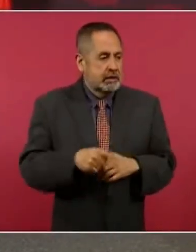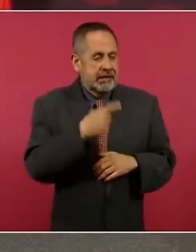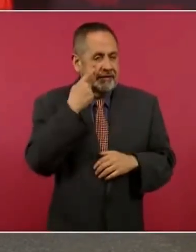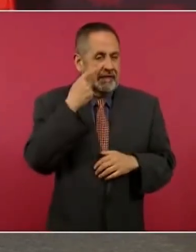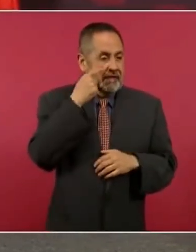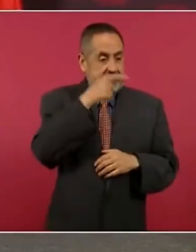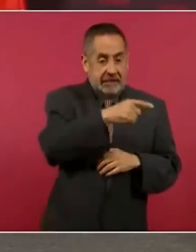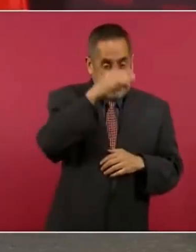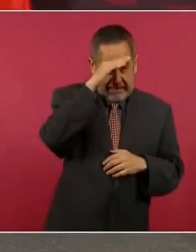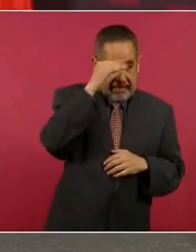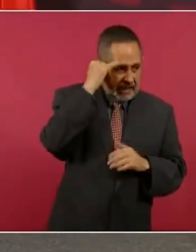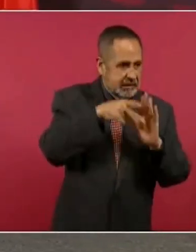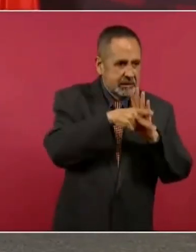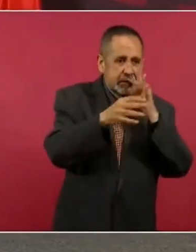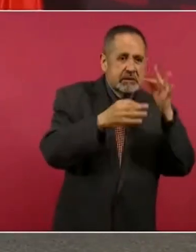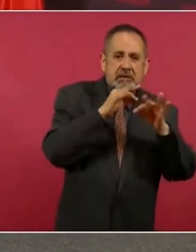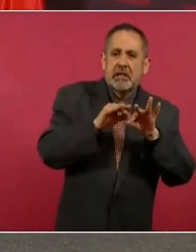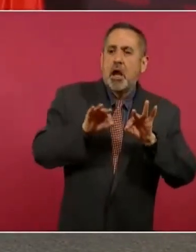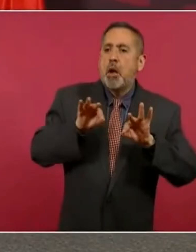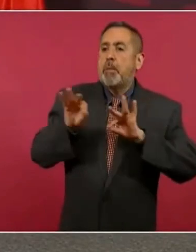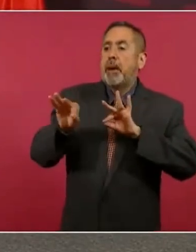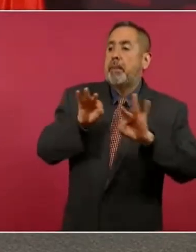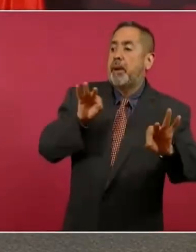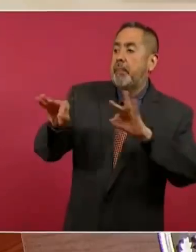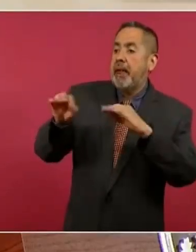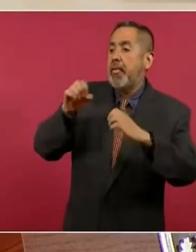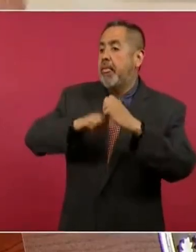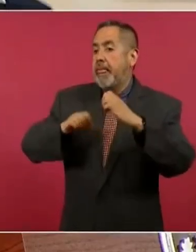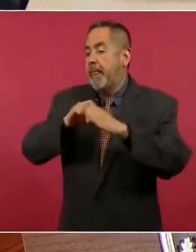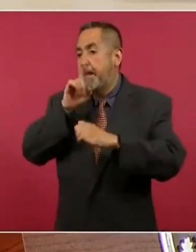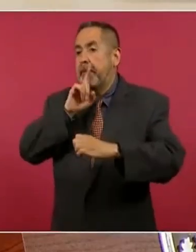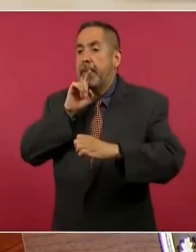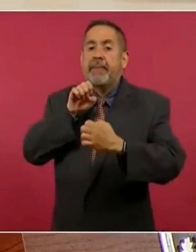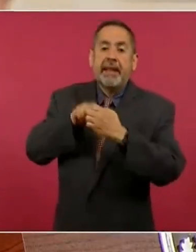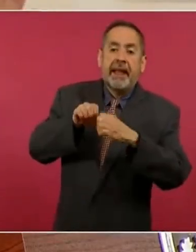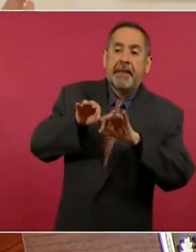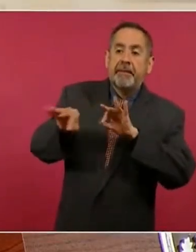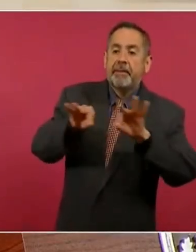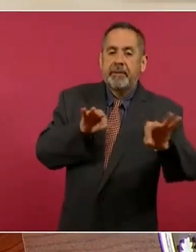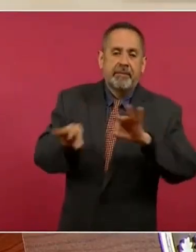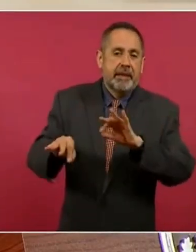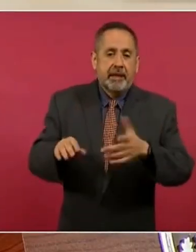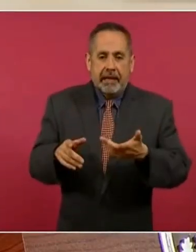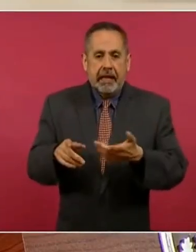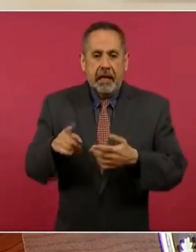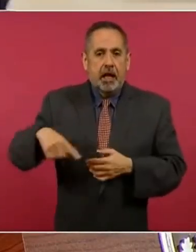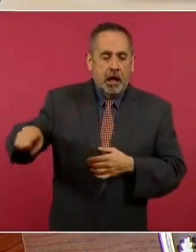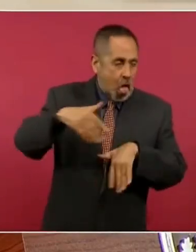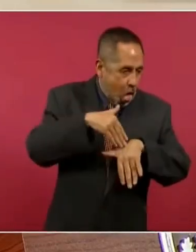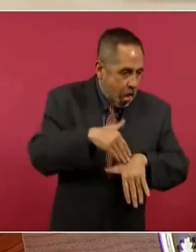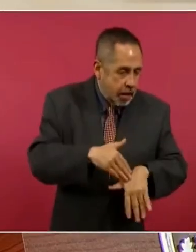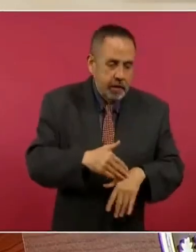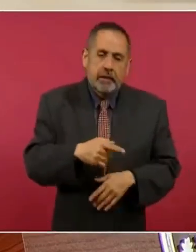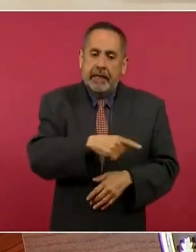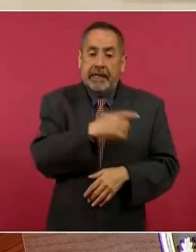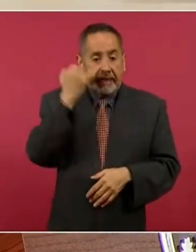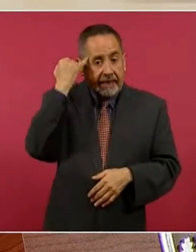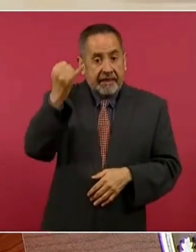prensa se controla el pueblo data de hace